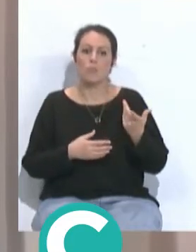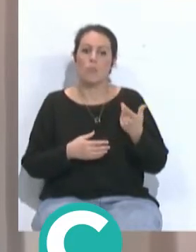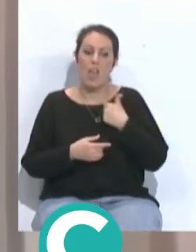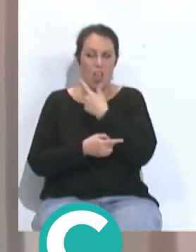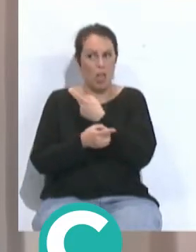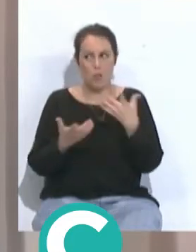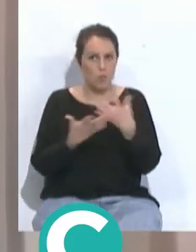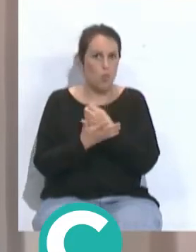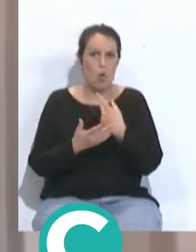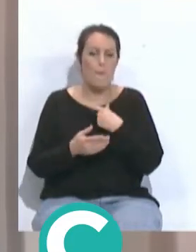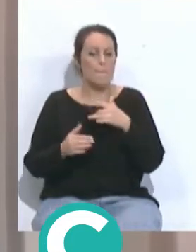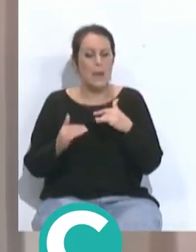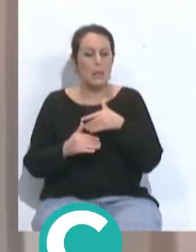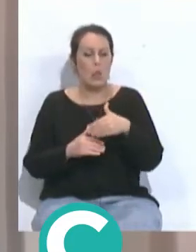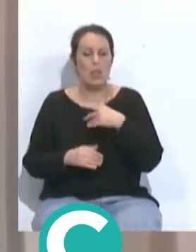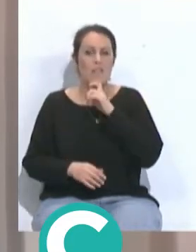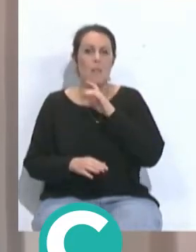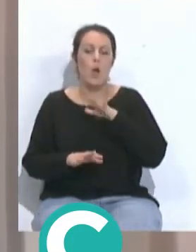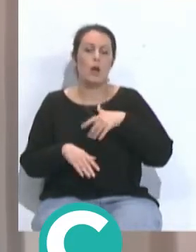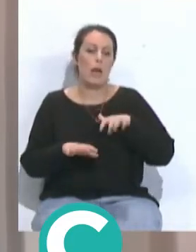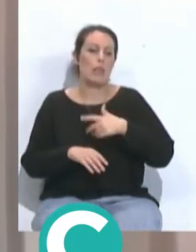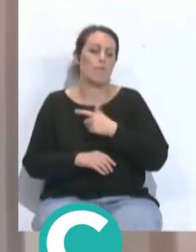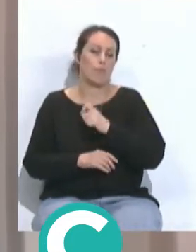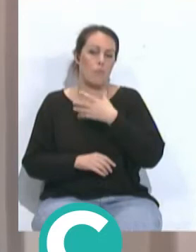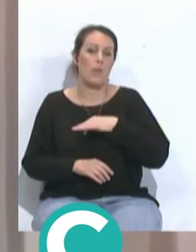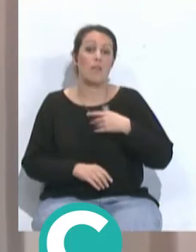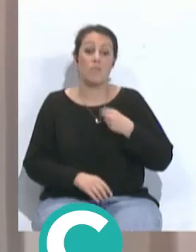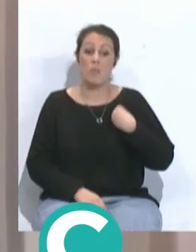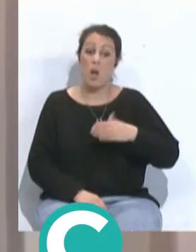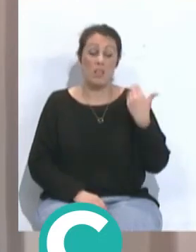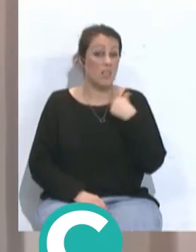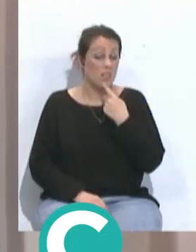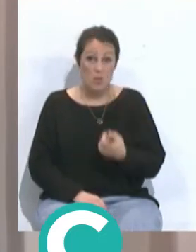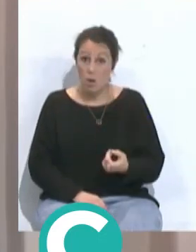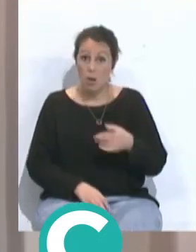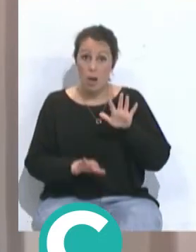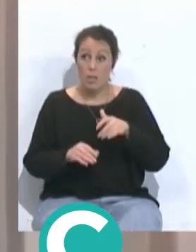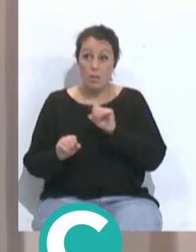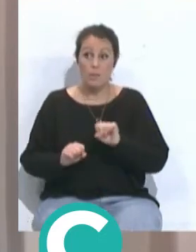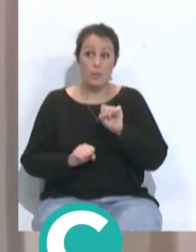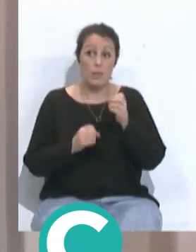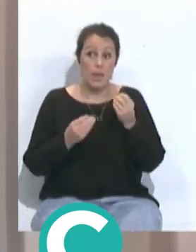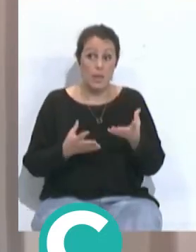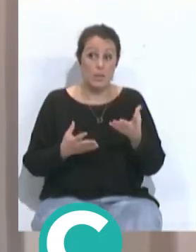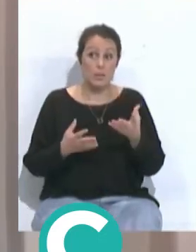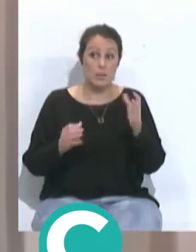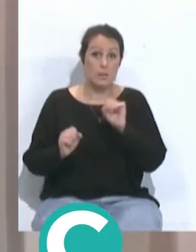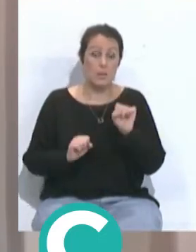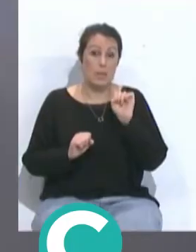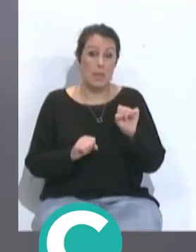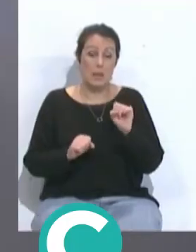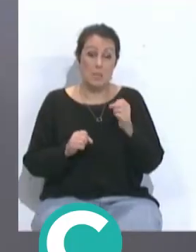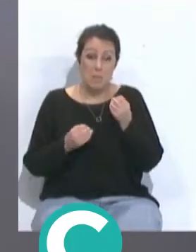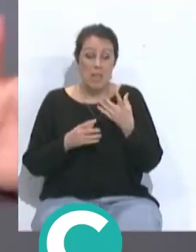todo el mundo yo el partido va a ser difícil pero yo confío que el Cádiz gana el partido en lo que yo comentaba antes Luis que el Cádiz está defendiendo bien que defender bien no